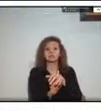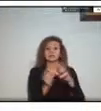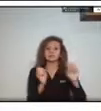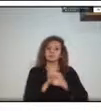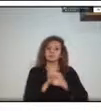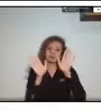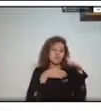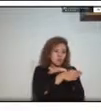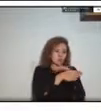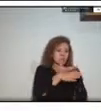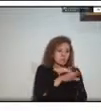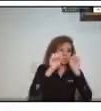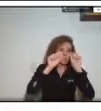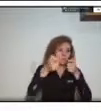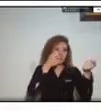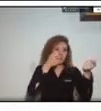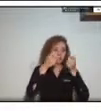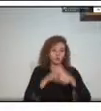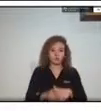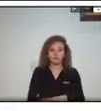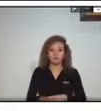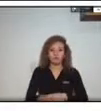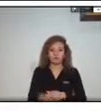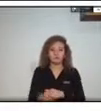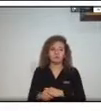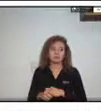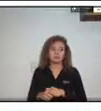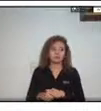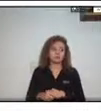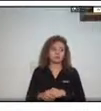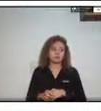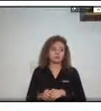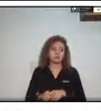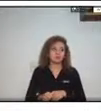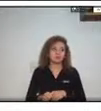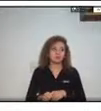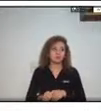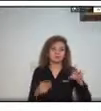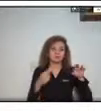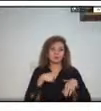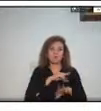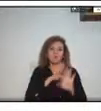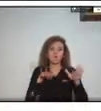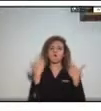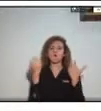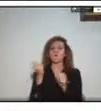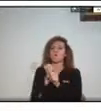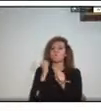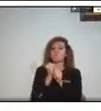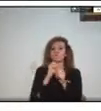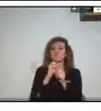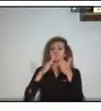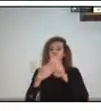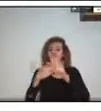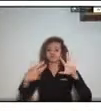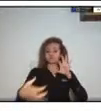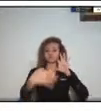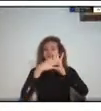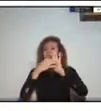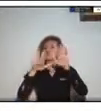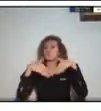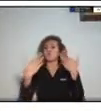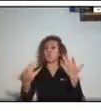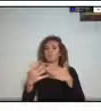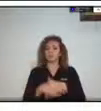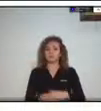control ahora como nosotros podemos o como trabajamos nosotros en articulación con las comunidades nosotros